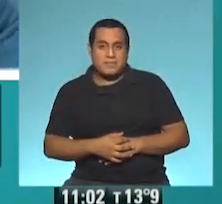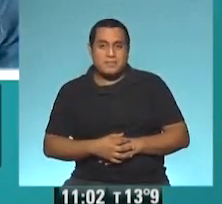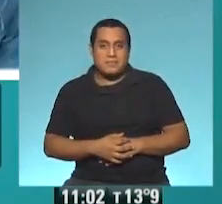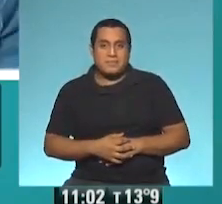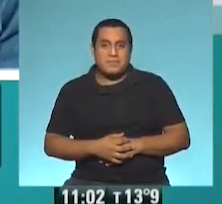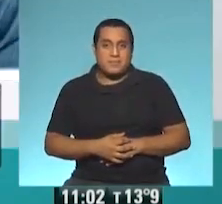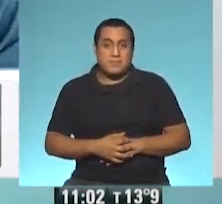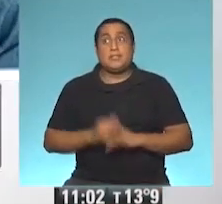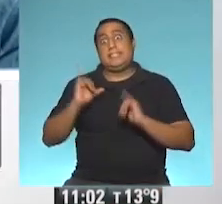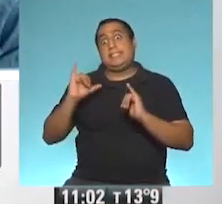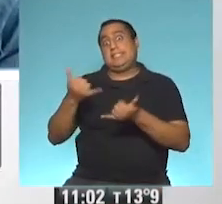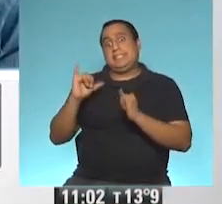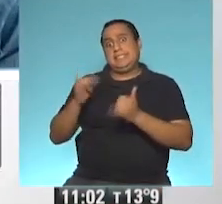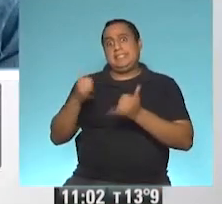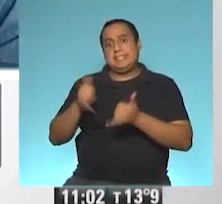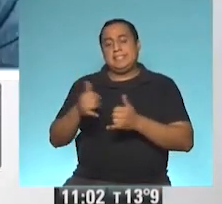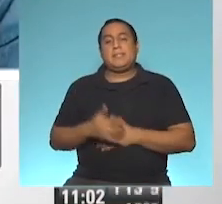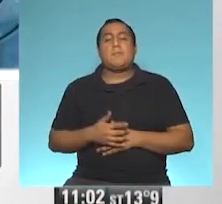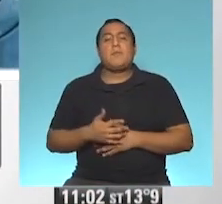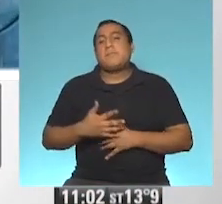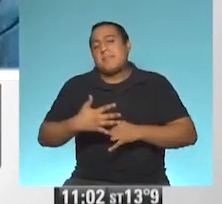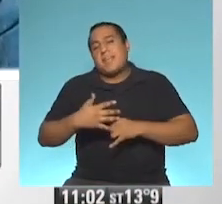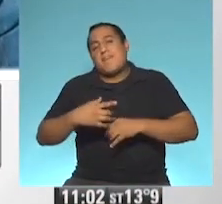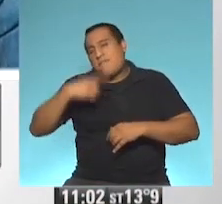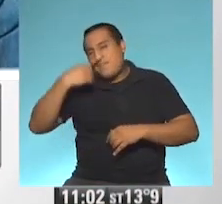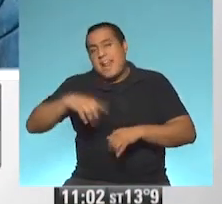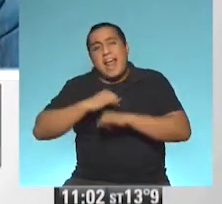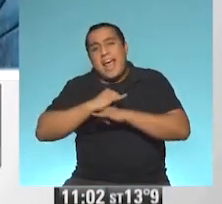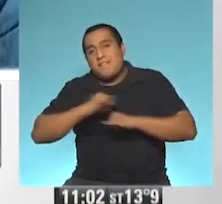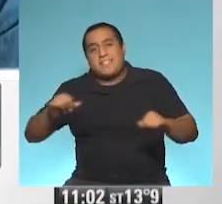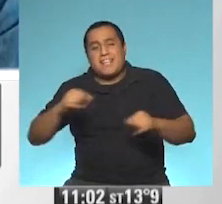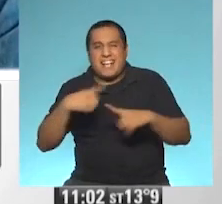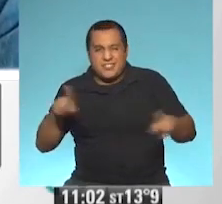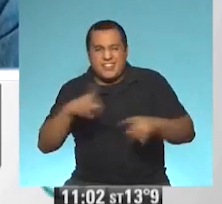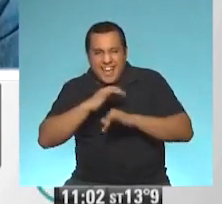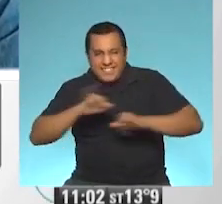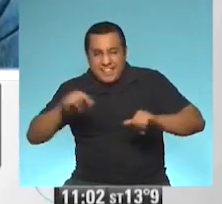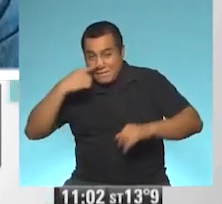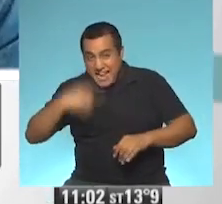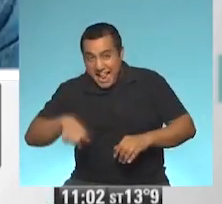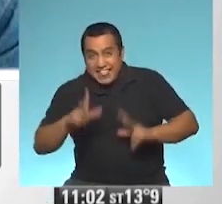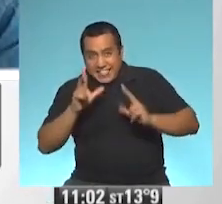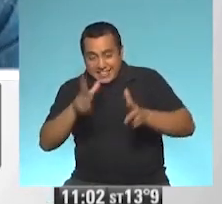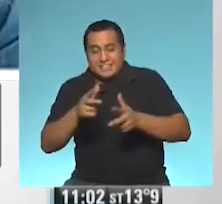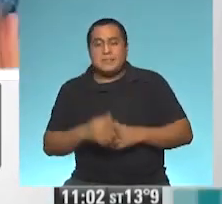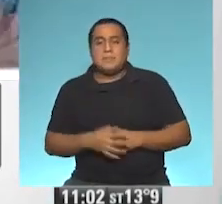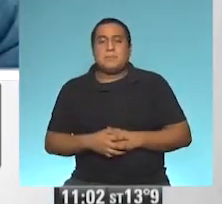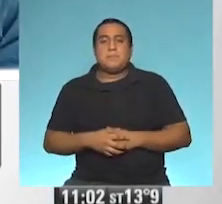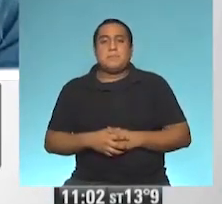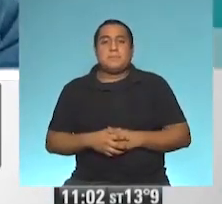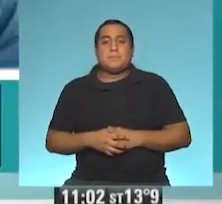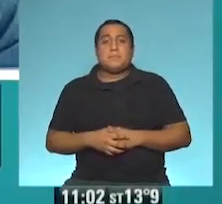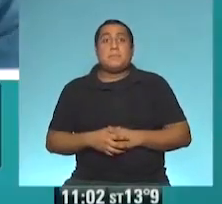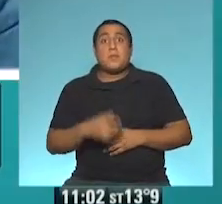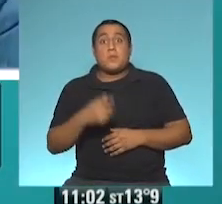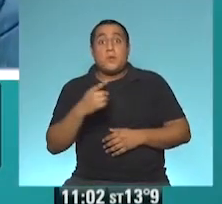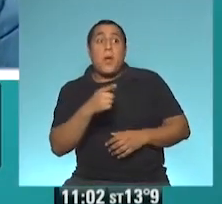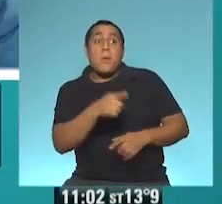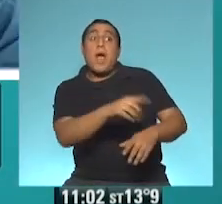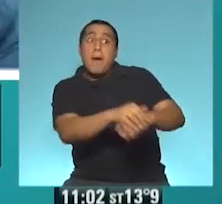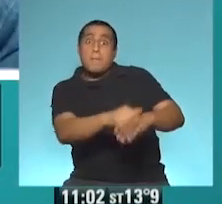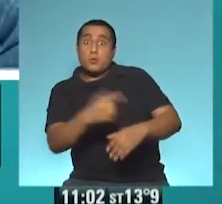Sí, bueno, el mensaje del final que dice la canción es... Es, te prometo amigo